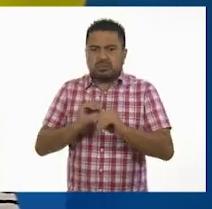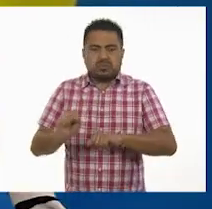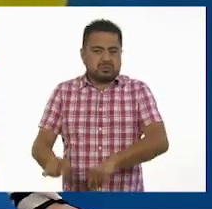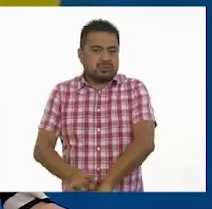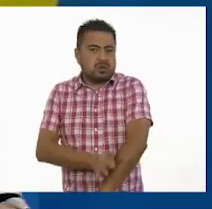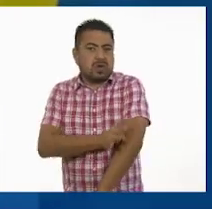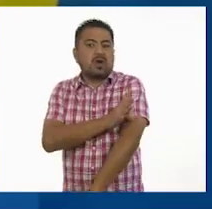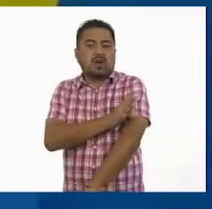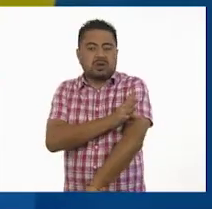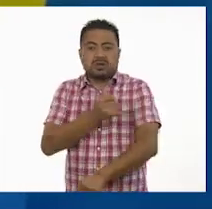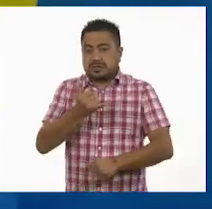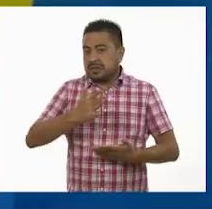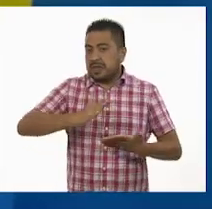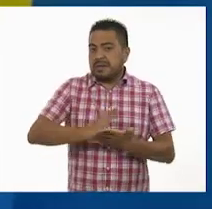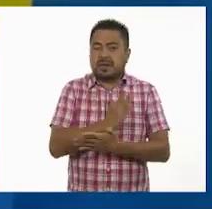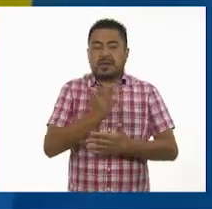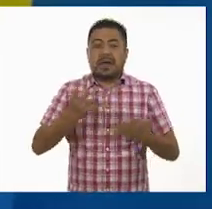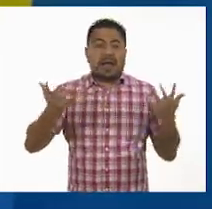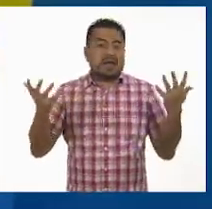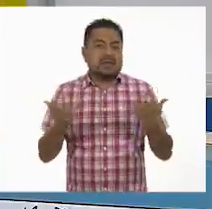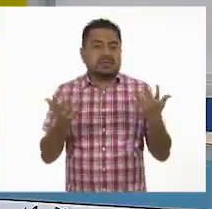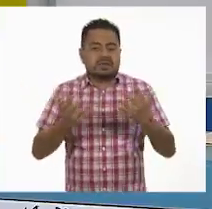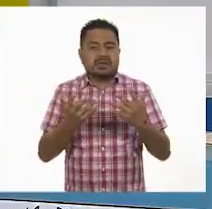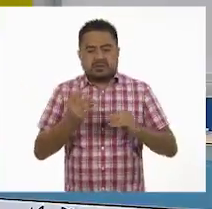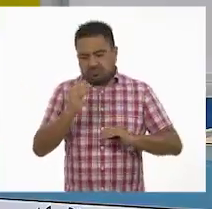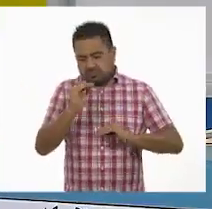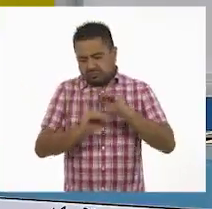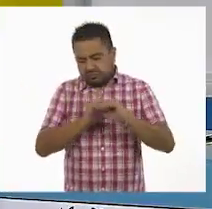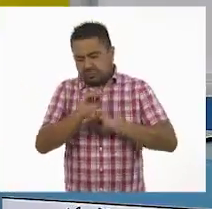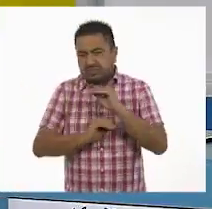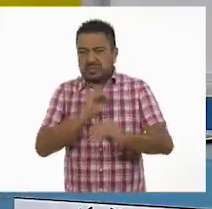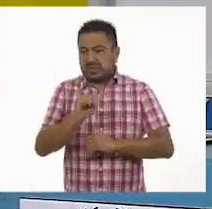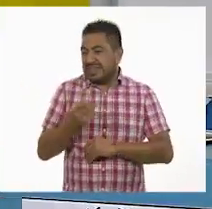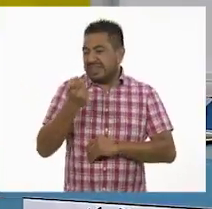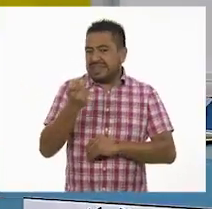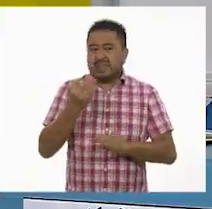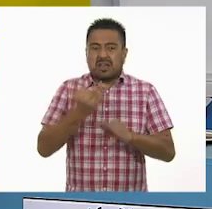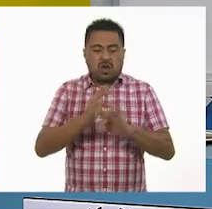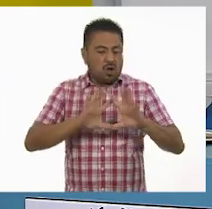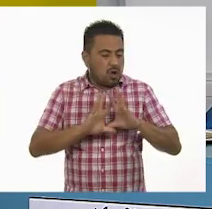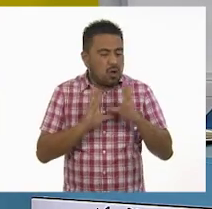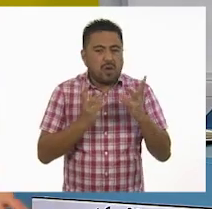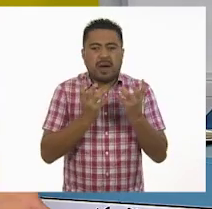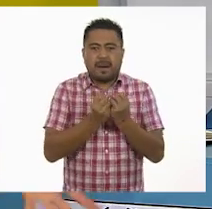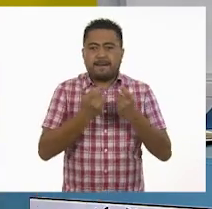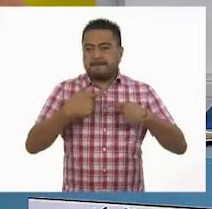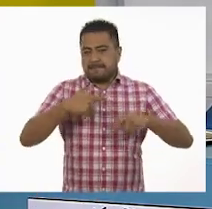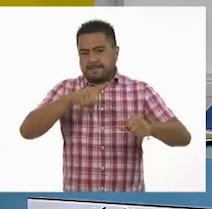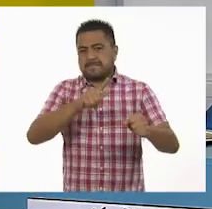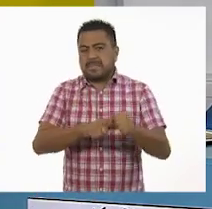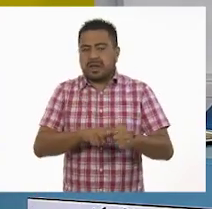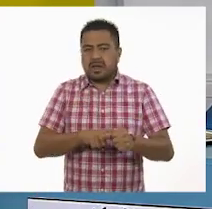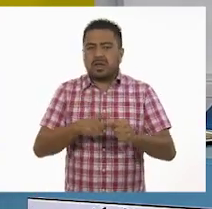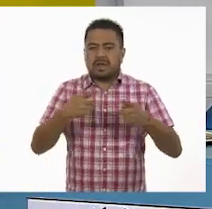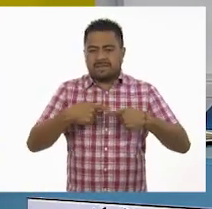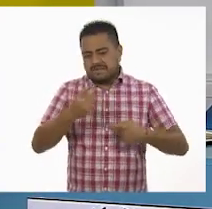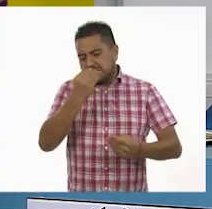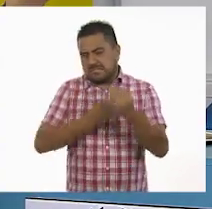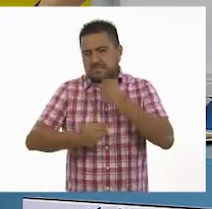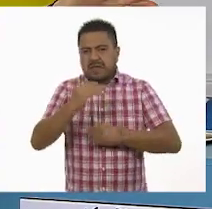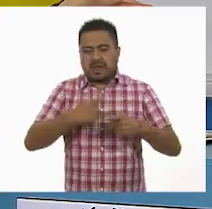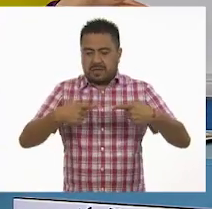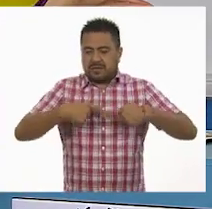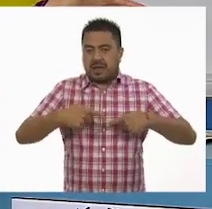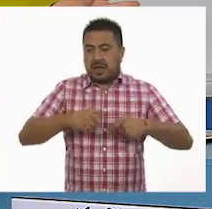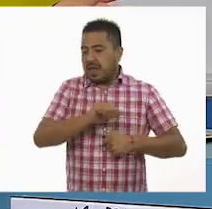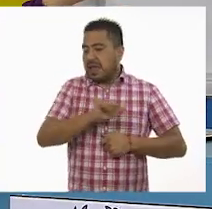emoción, ¿sí? Y de hacer una construcción exacta, completita del personaje. El vestuario viste